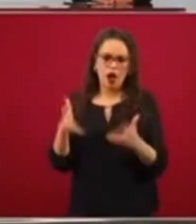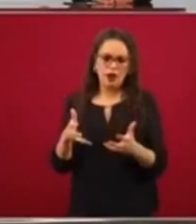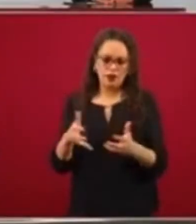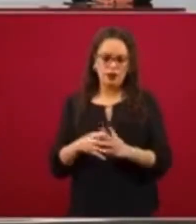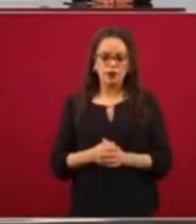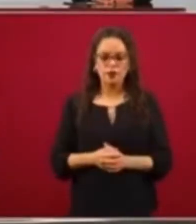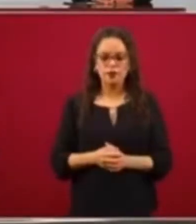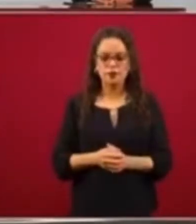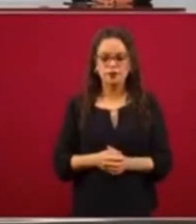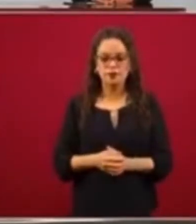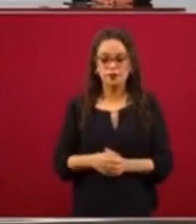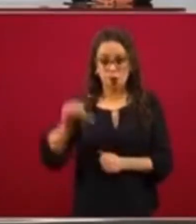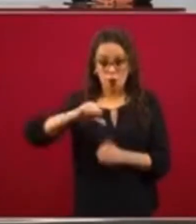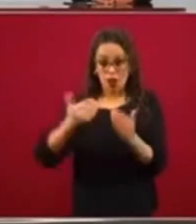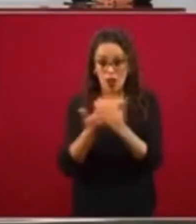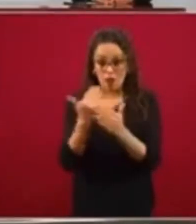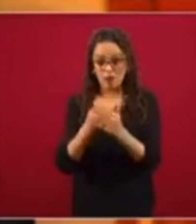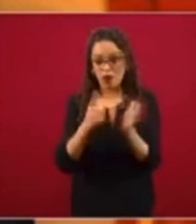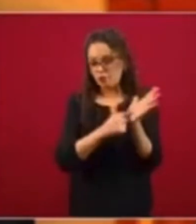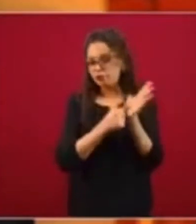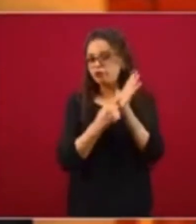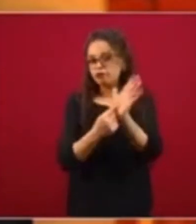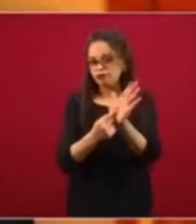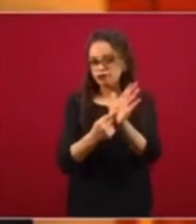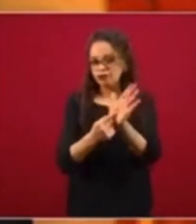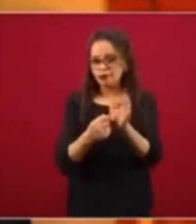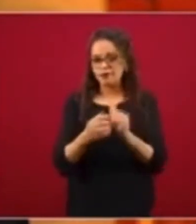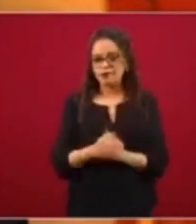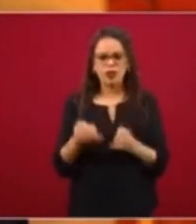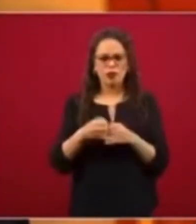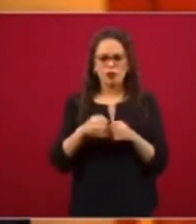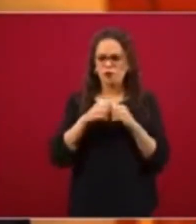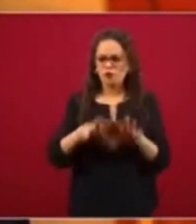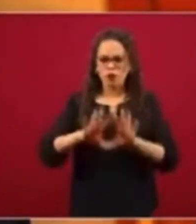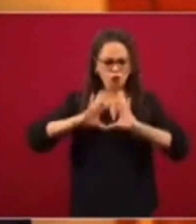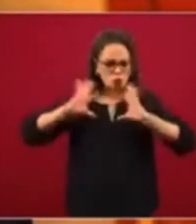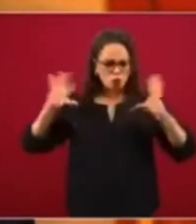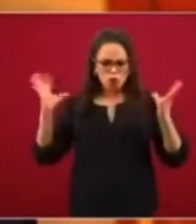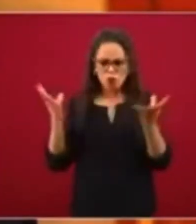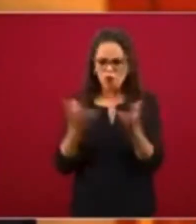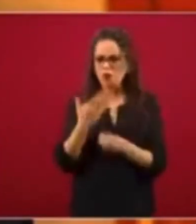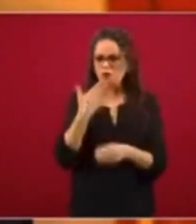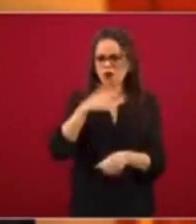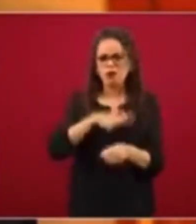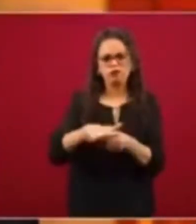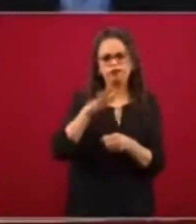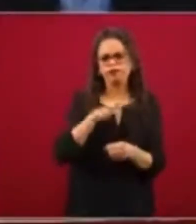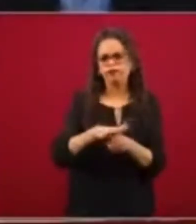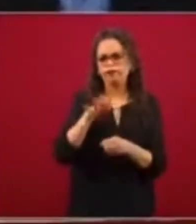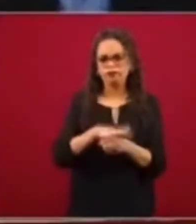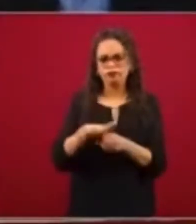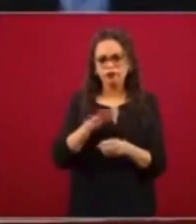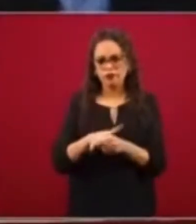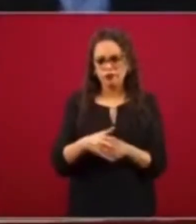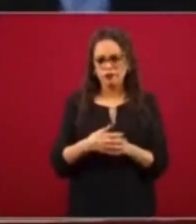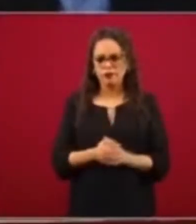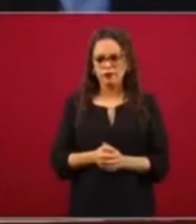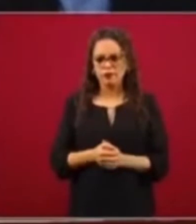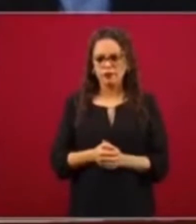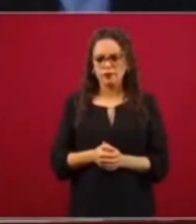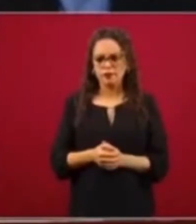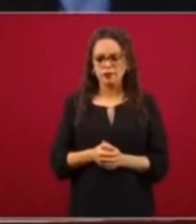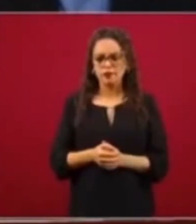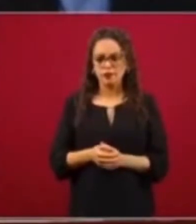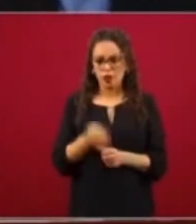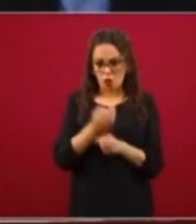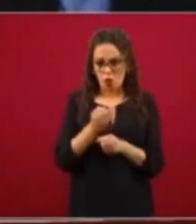hicimos esta presentación. La información es muy completa y muy vasta. Está ya a disposición o debería estar en este